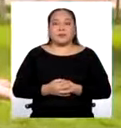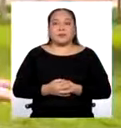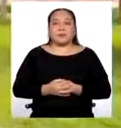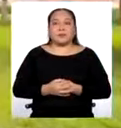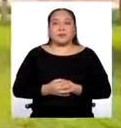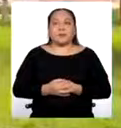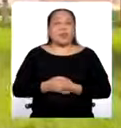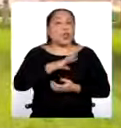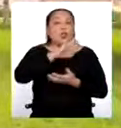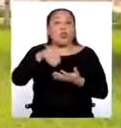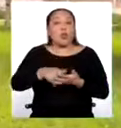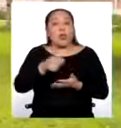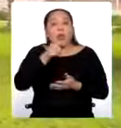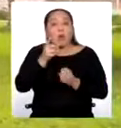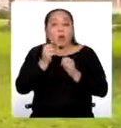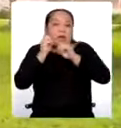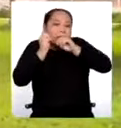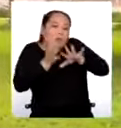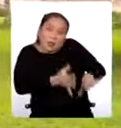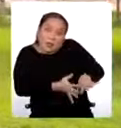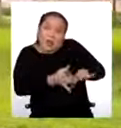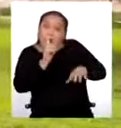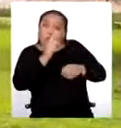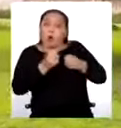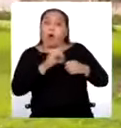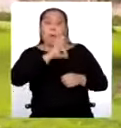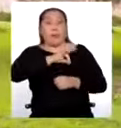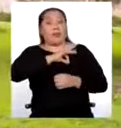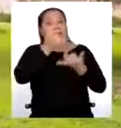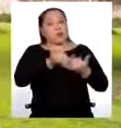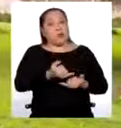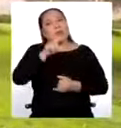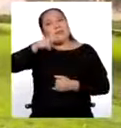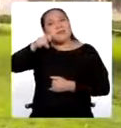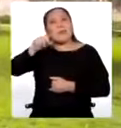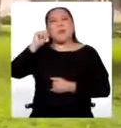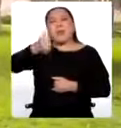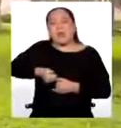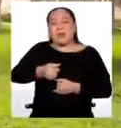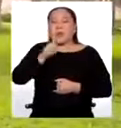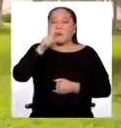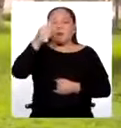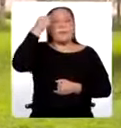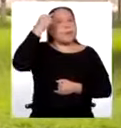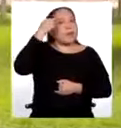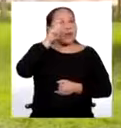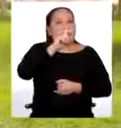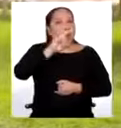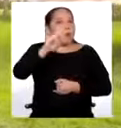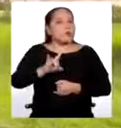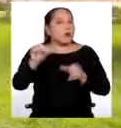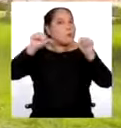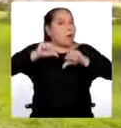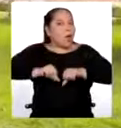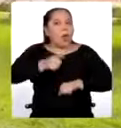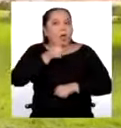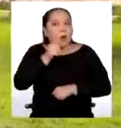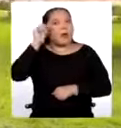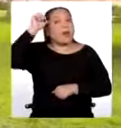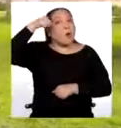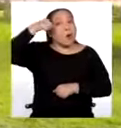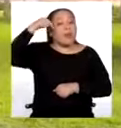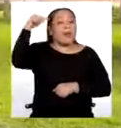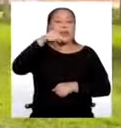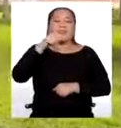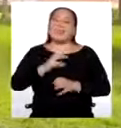Todo el agua que desperdicias hoy la necesitarás mañana. Así que antes de hacer un mal uso del agua, piénsalo dos veces. Recuerda que el